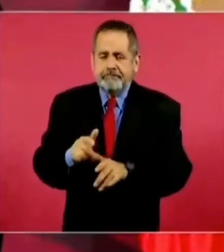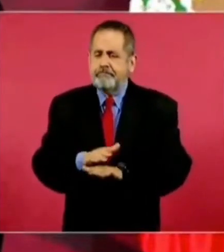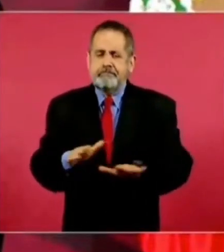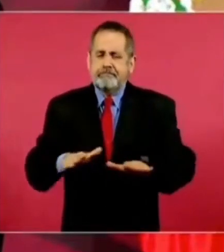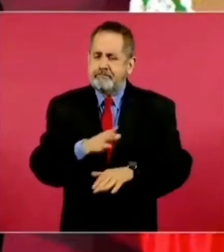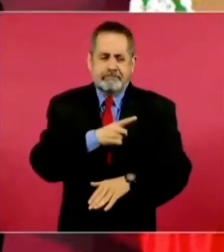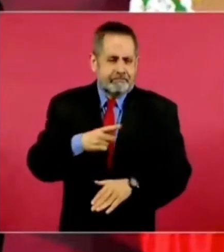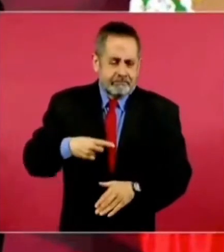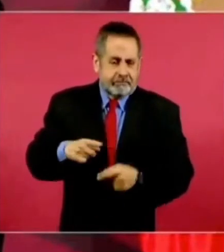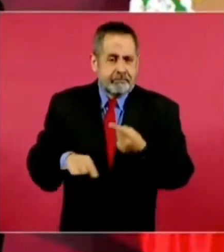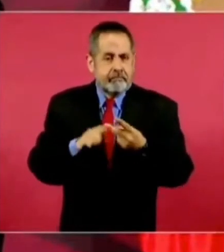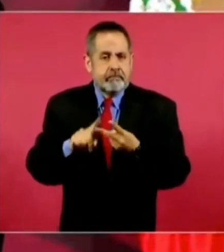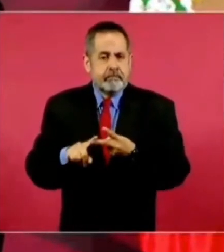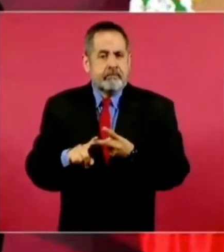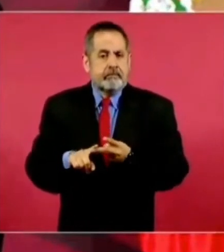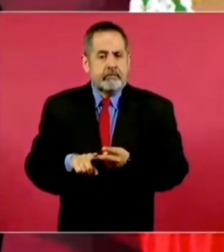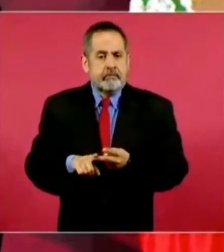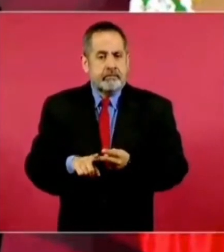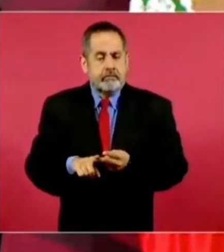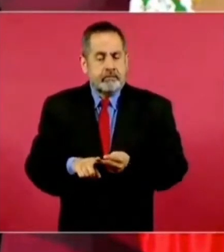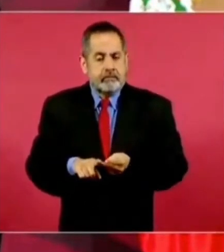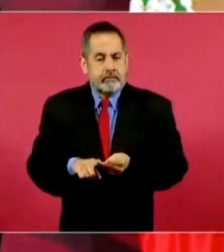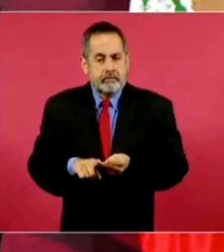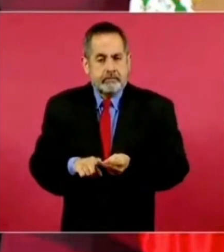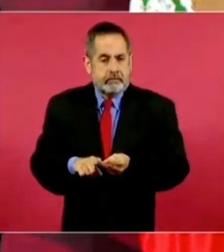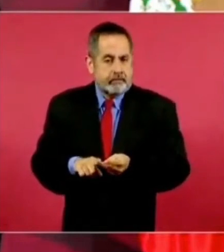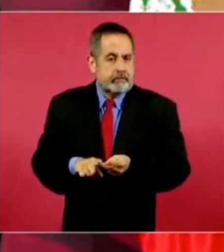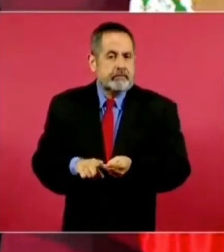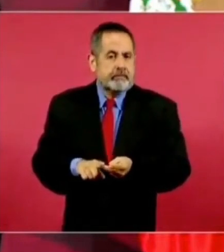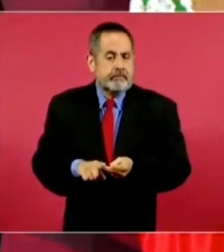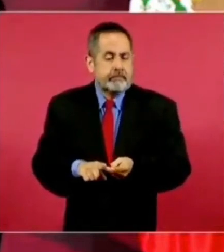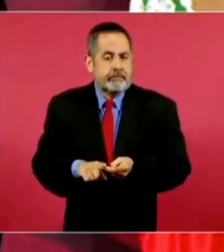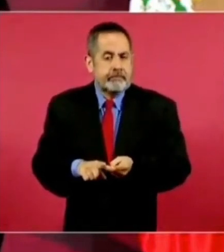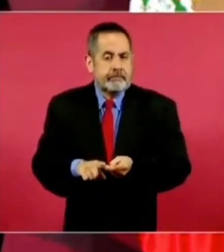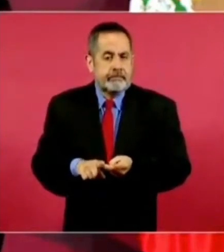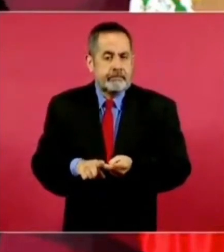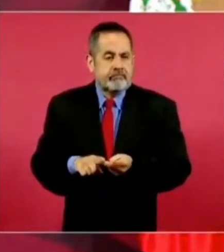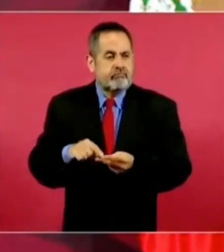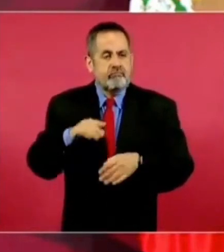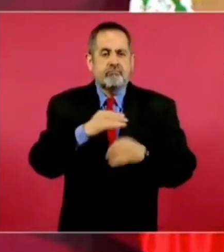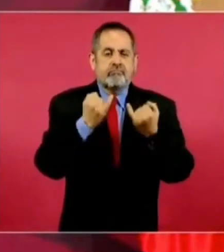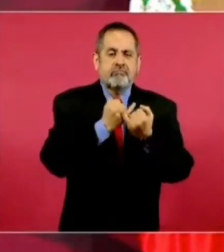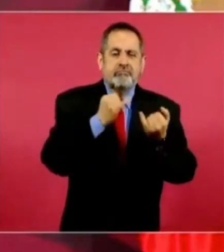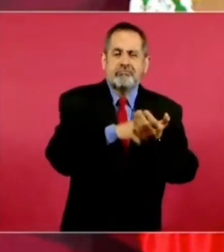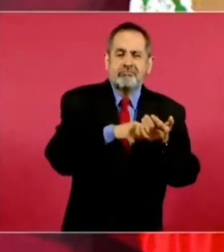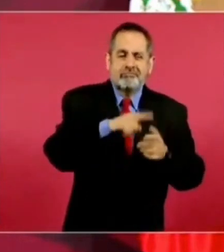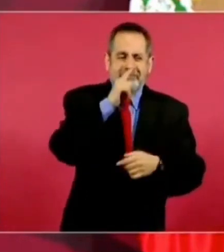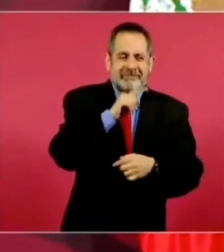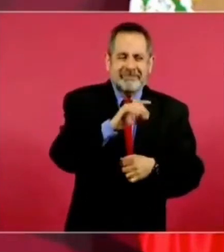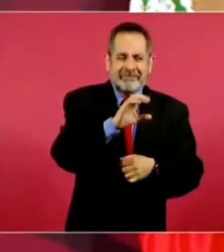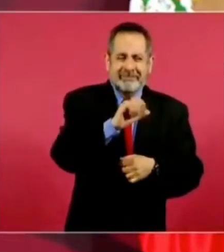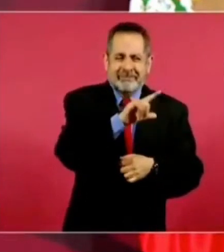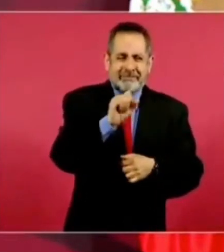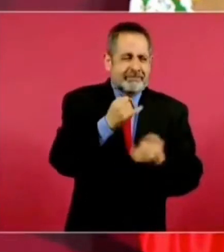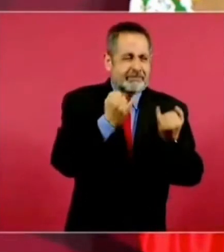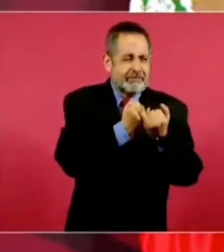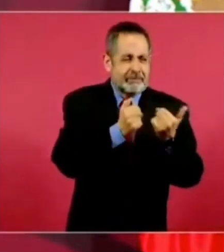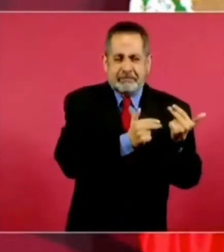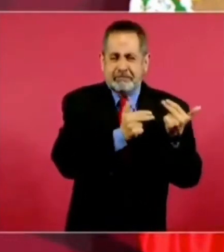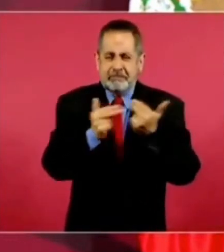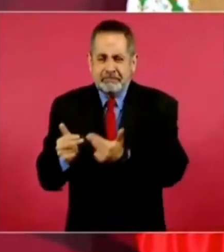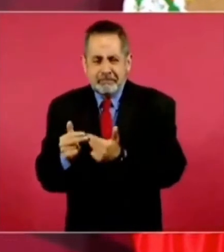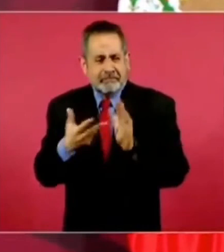no debe haber maximato, ni